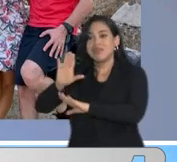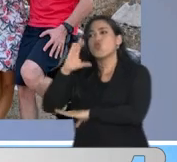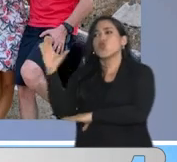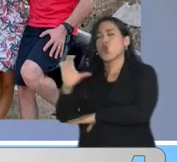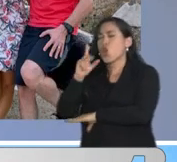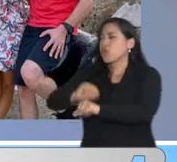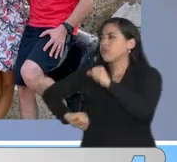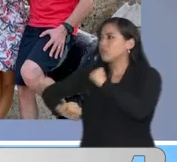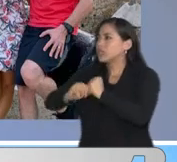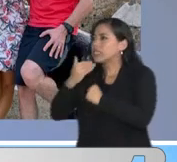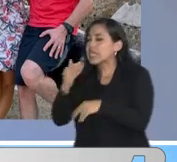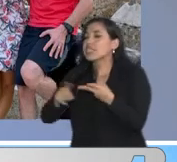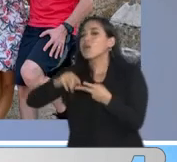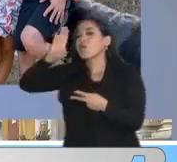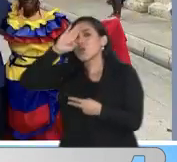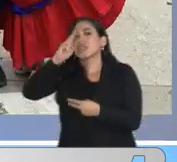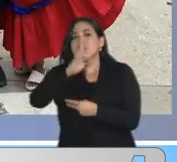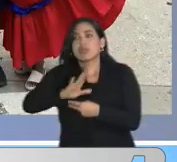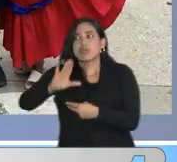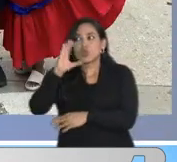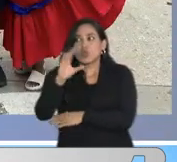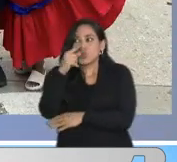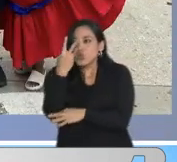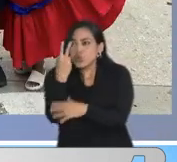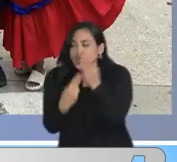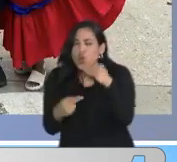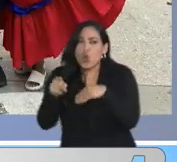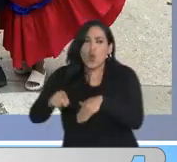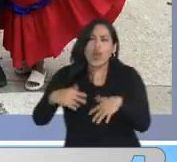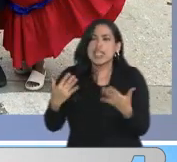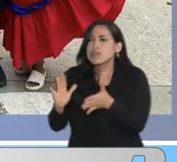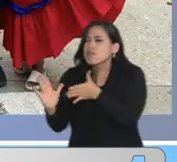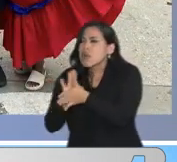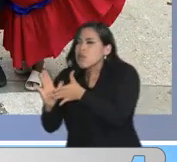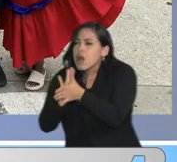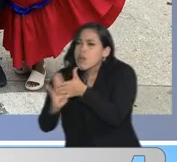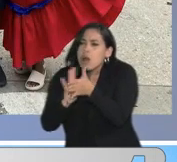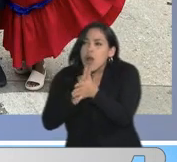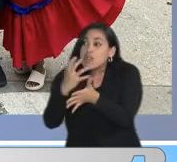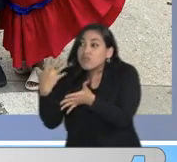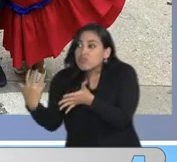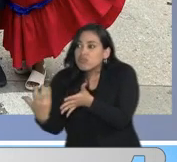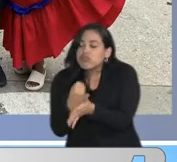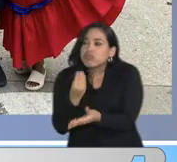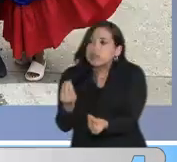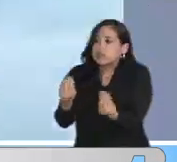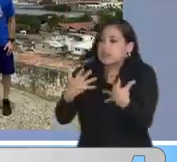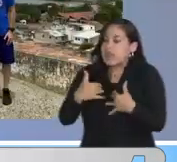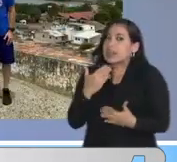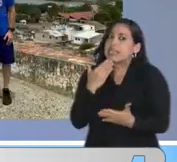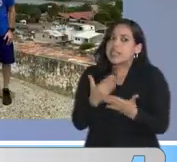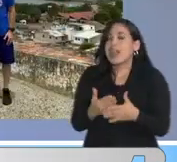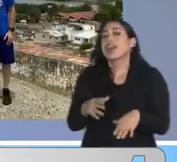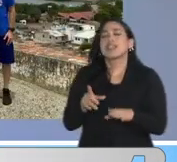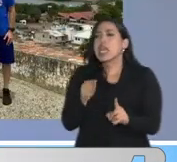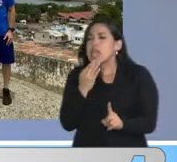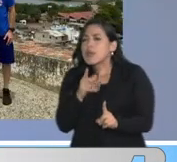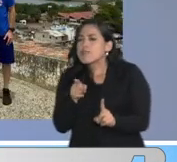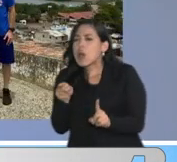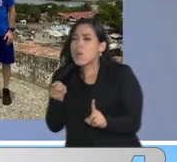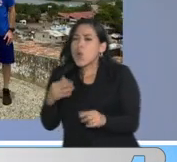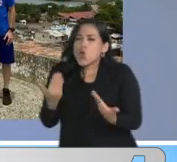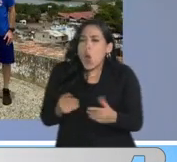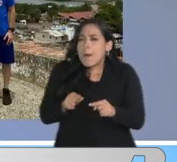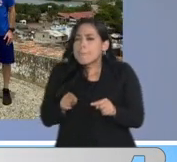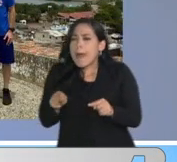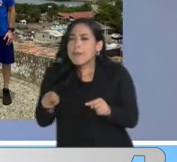Colombia, de la Policía Nacional de Colombia, por todo ese cúmulo de información que están teniendo. La hoja de ruta que se está siguiendo para